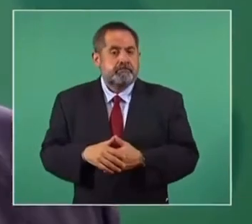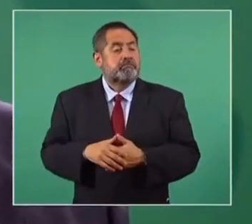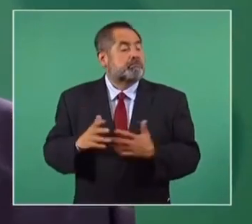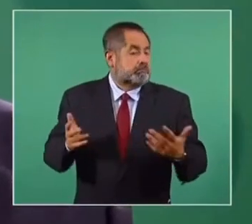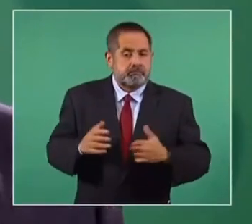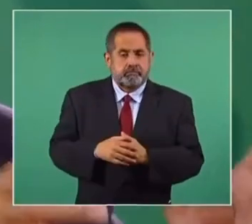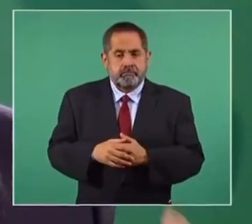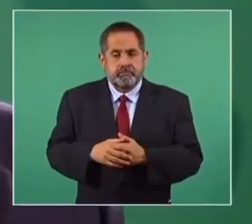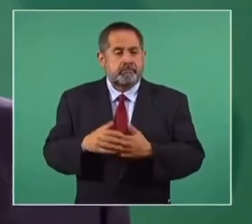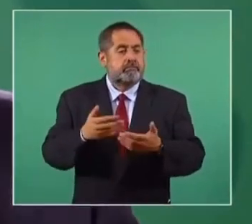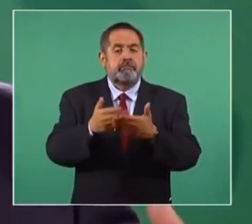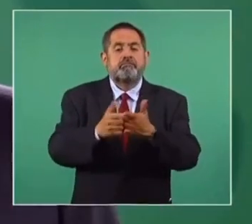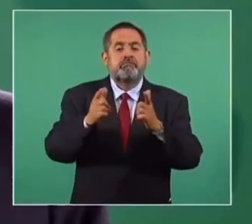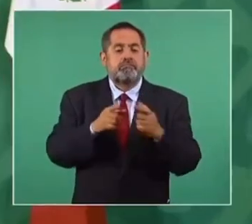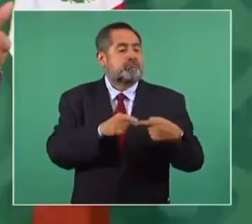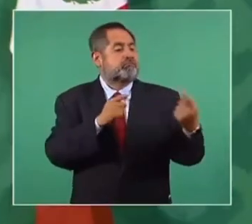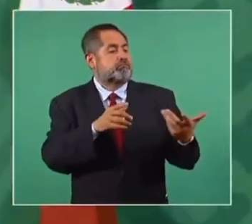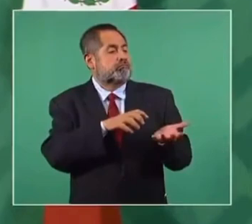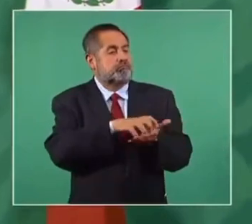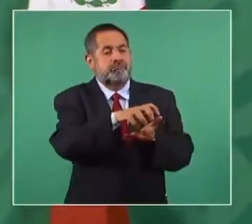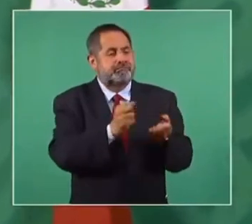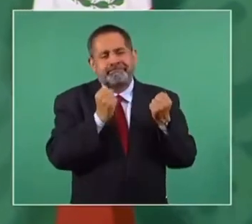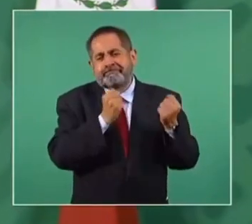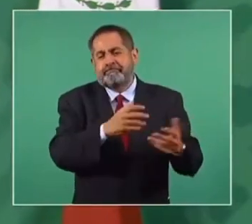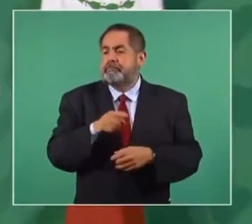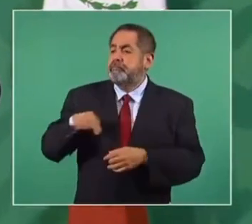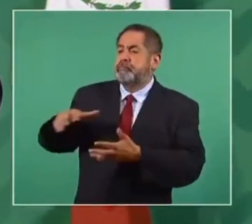flanco progresista, liberal, hay muchísimos.